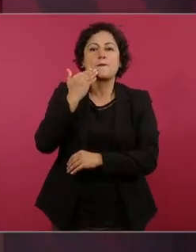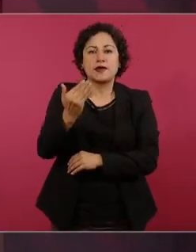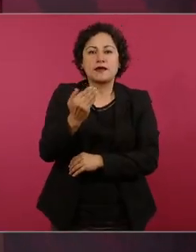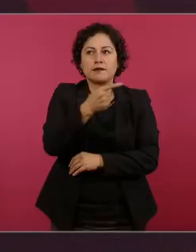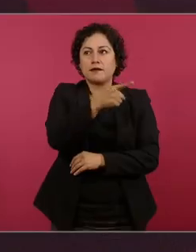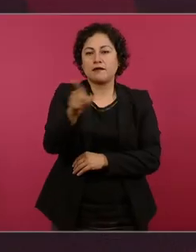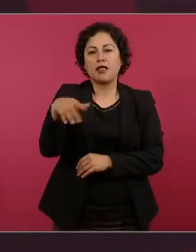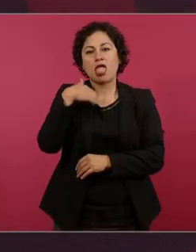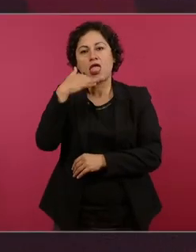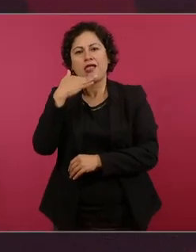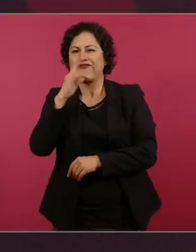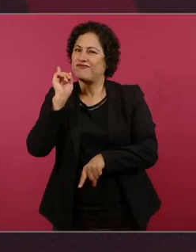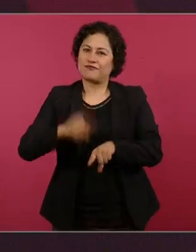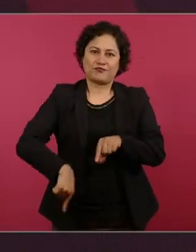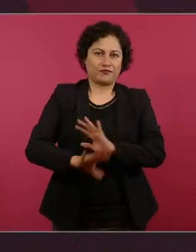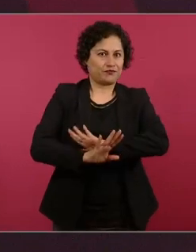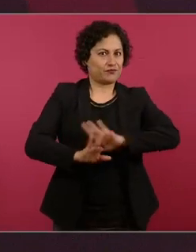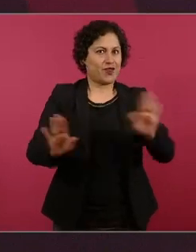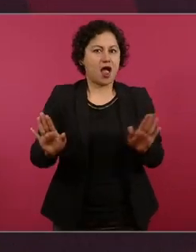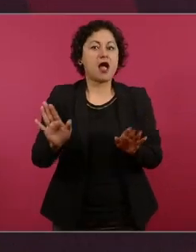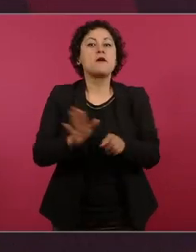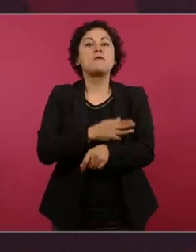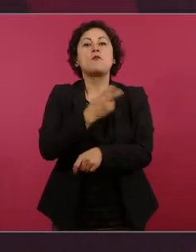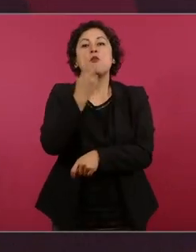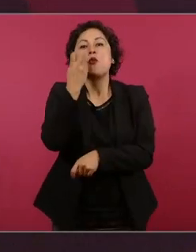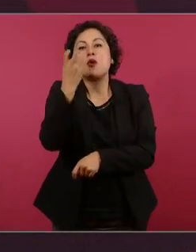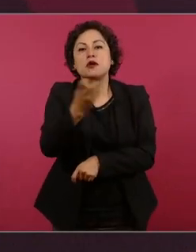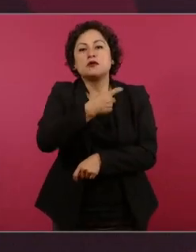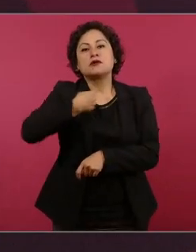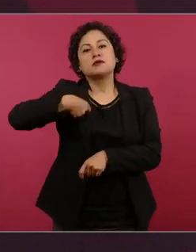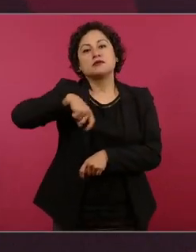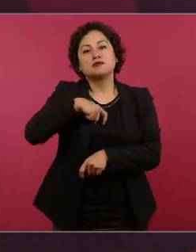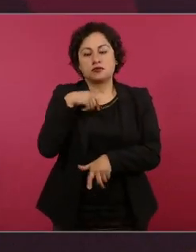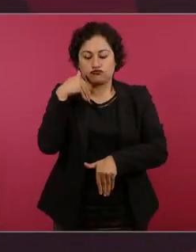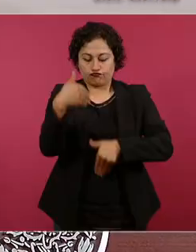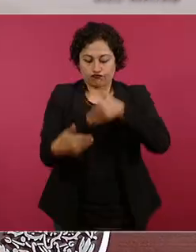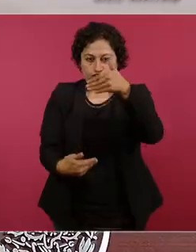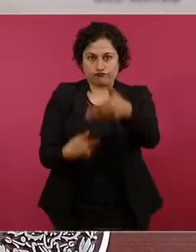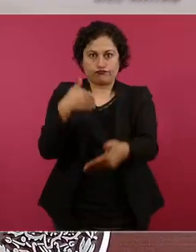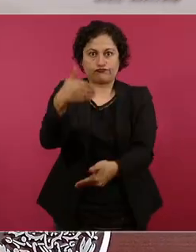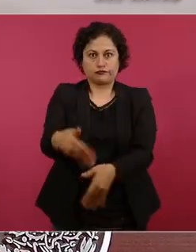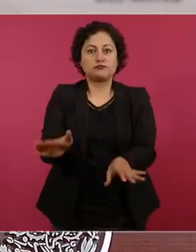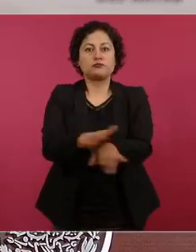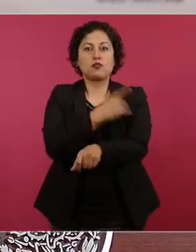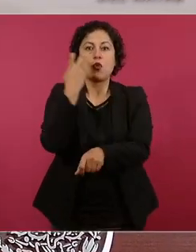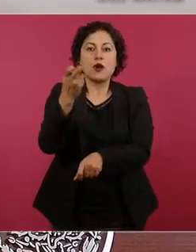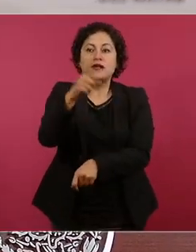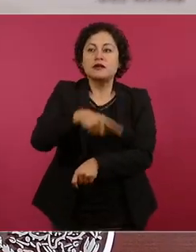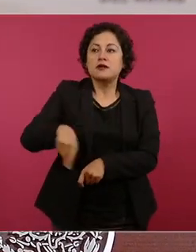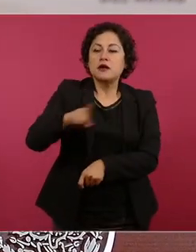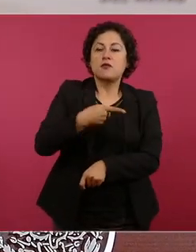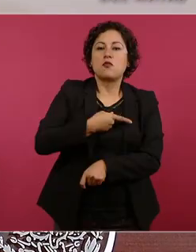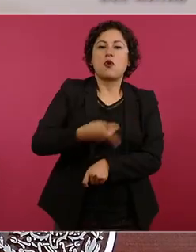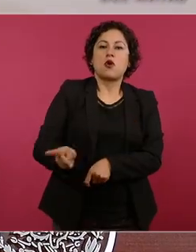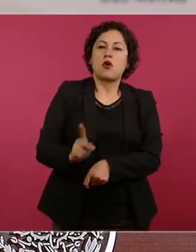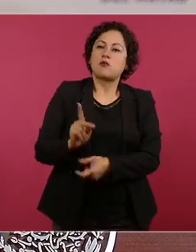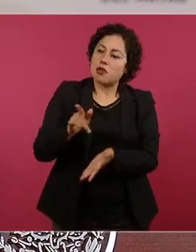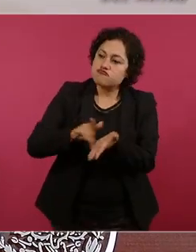avanzado por eso hemos disminuido la pobreza y la desigualdad